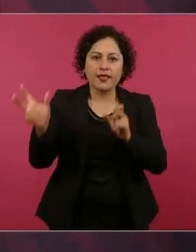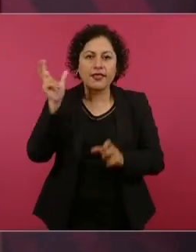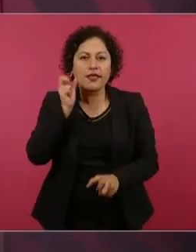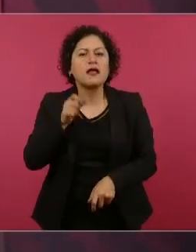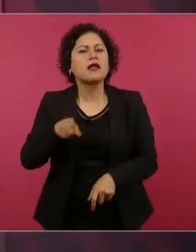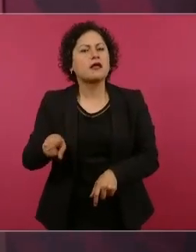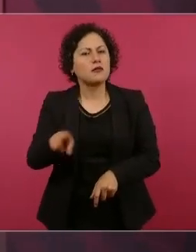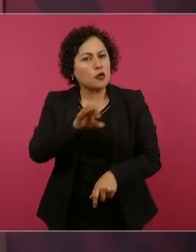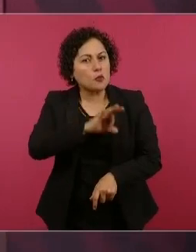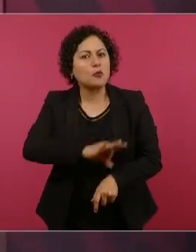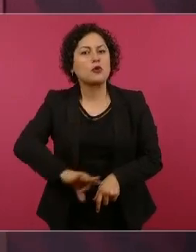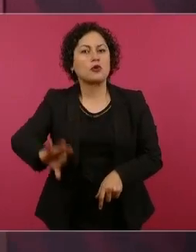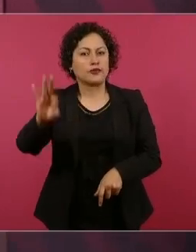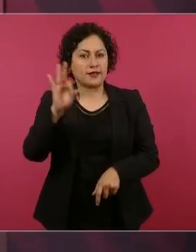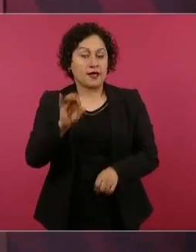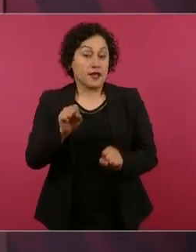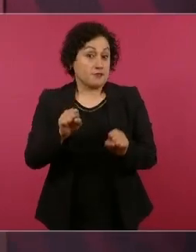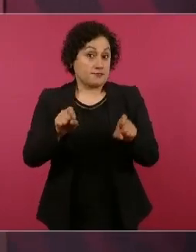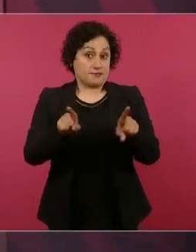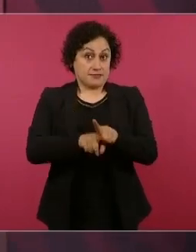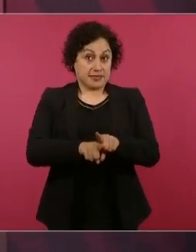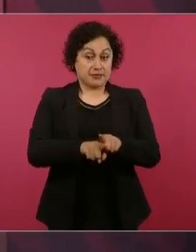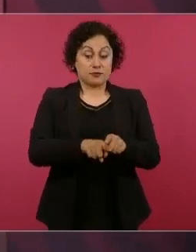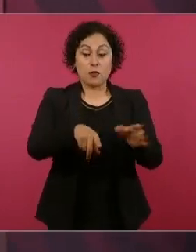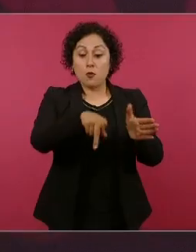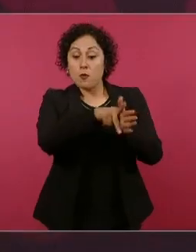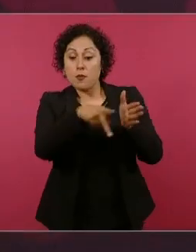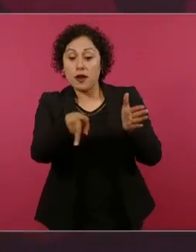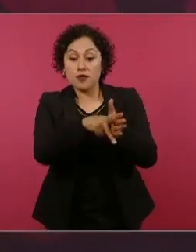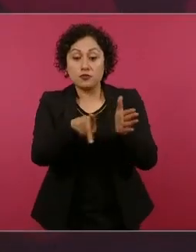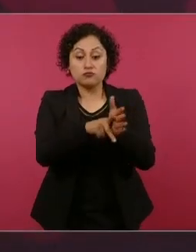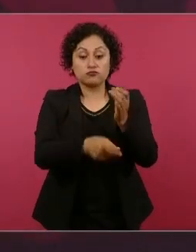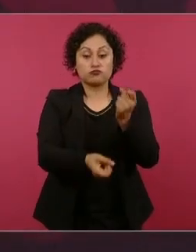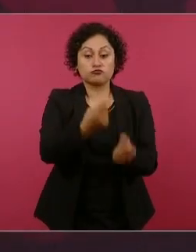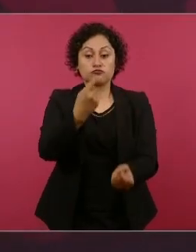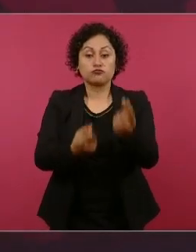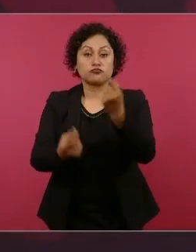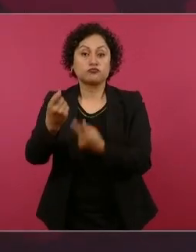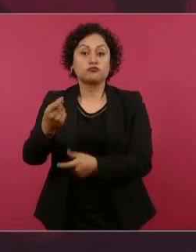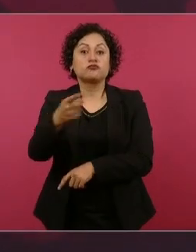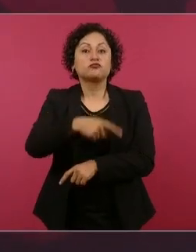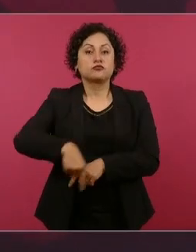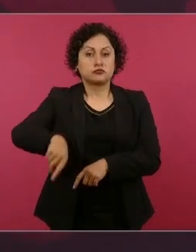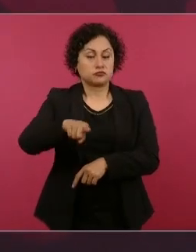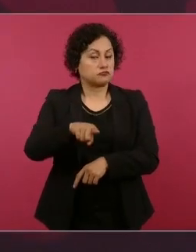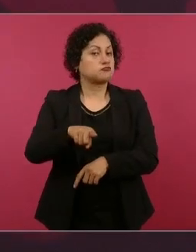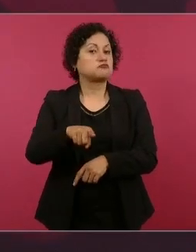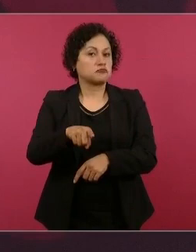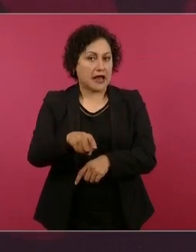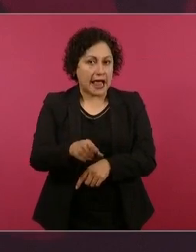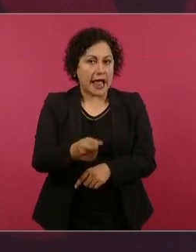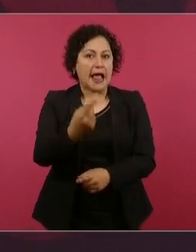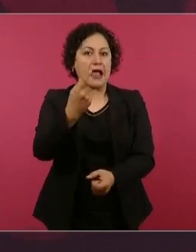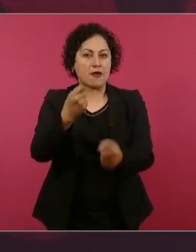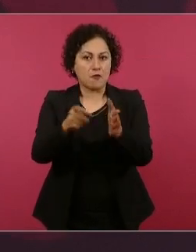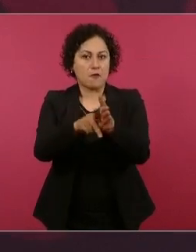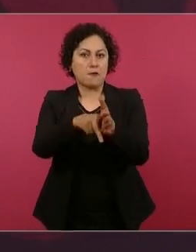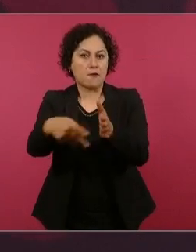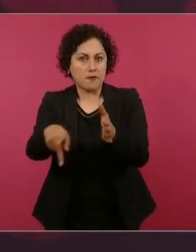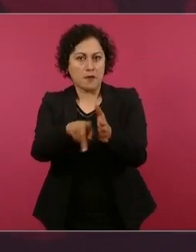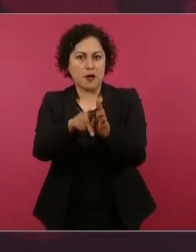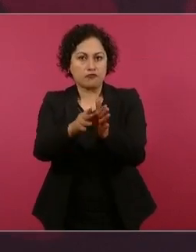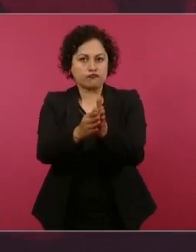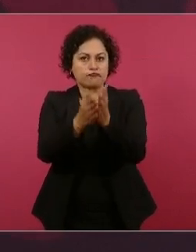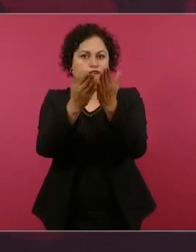que fueron además